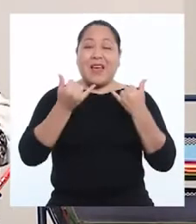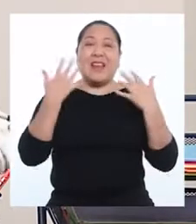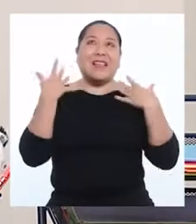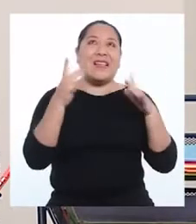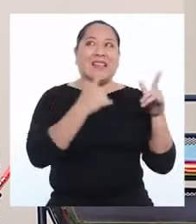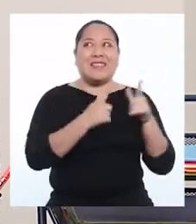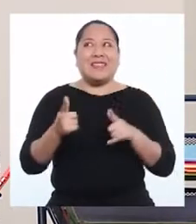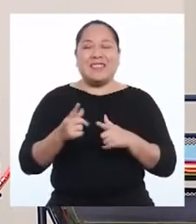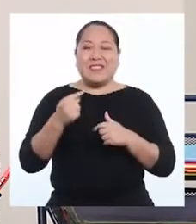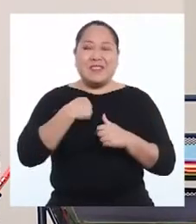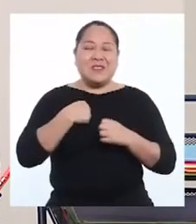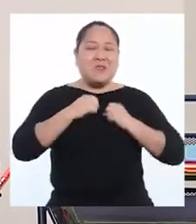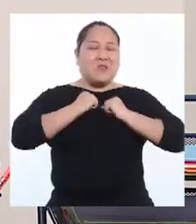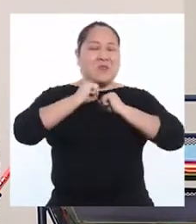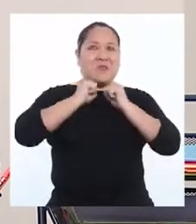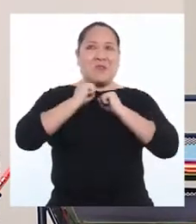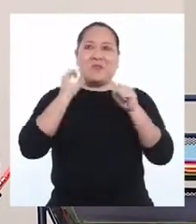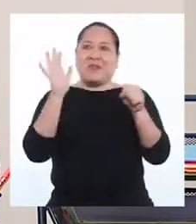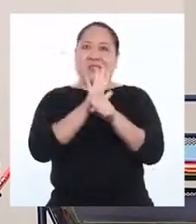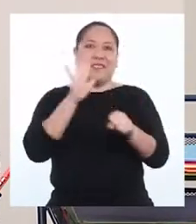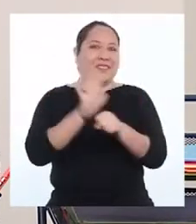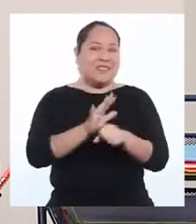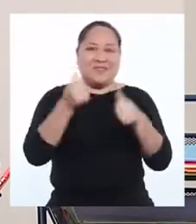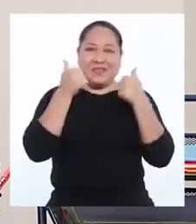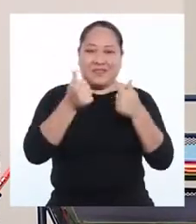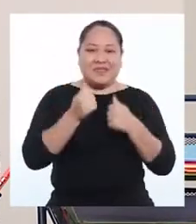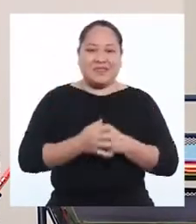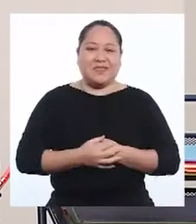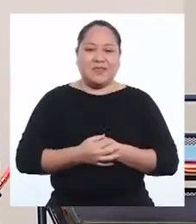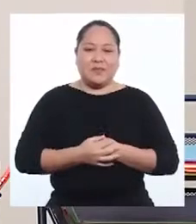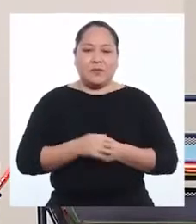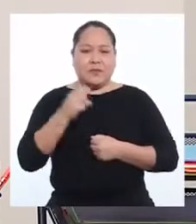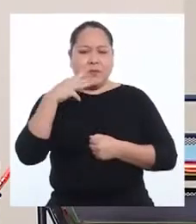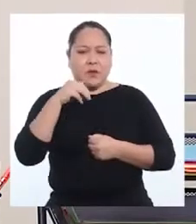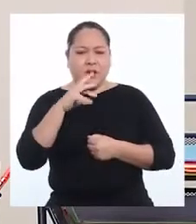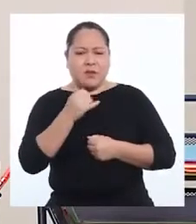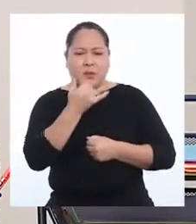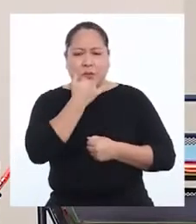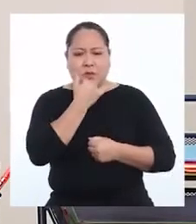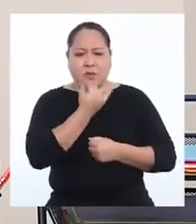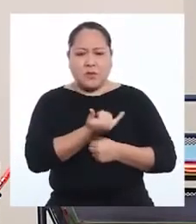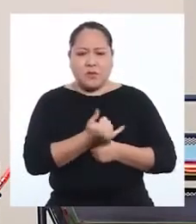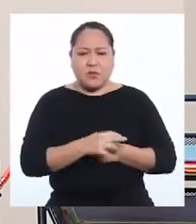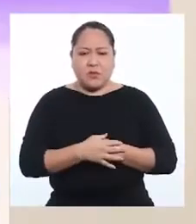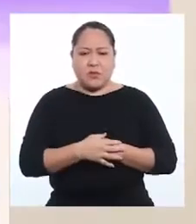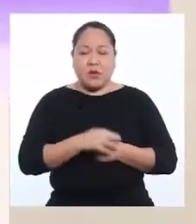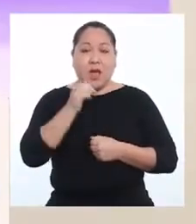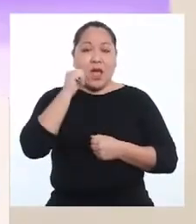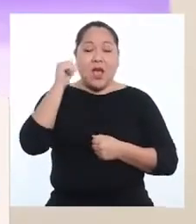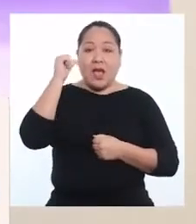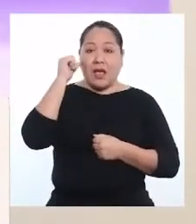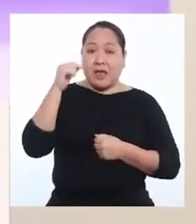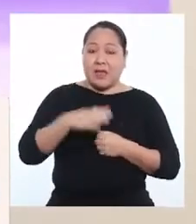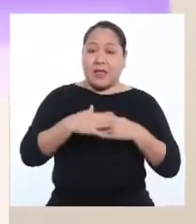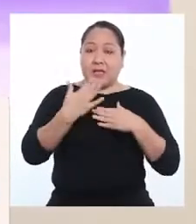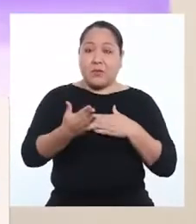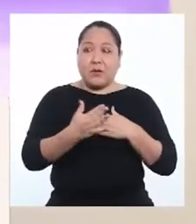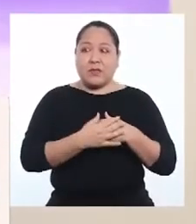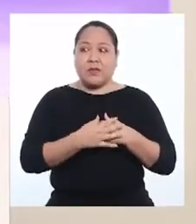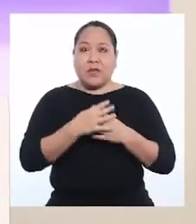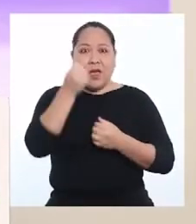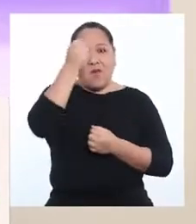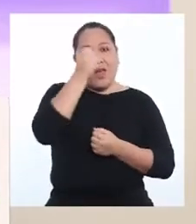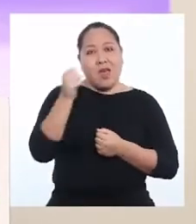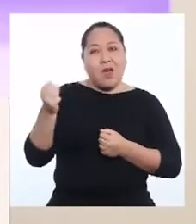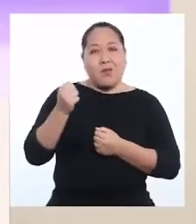Ahora sí. Estoy con las pilas recargadas. Mario. ¿Qué pasó? Ayer, después de que